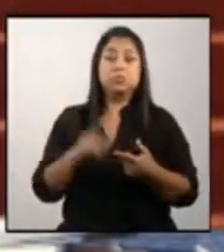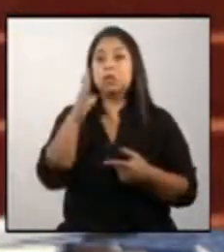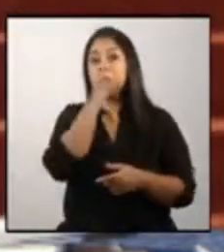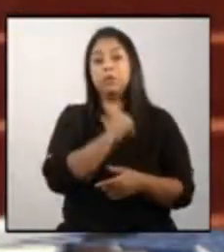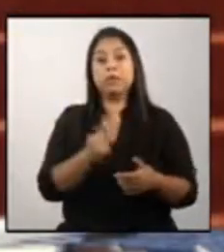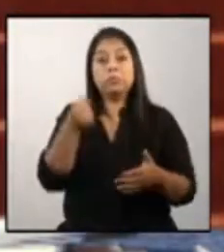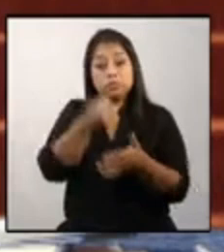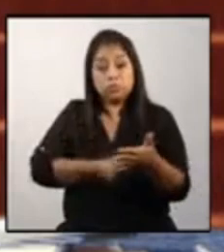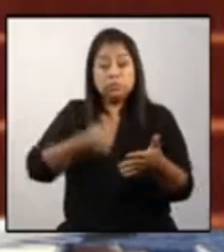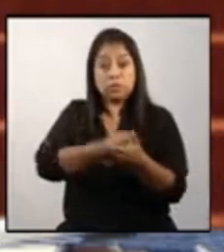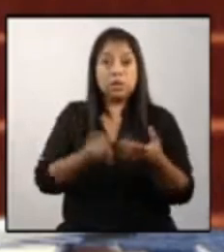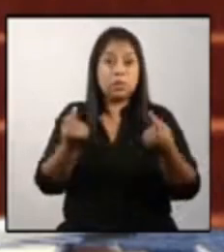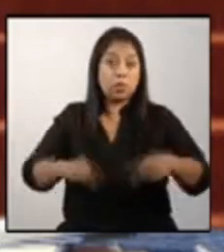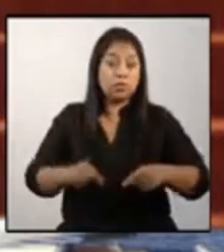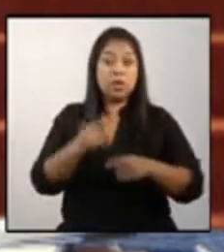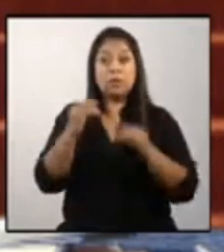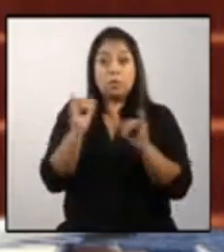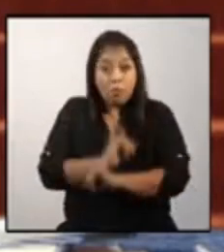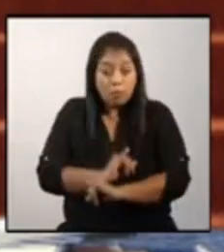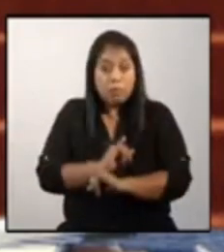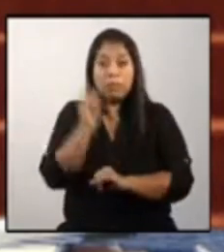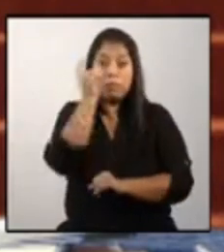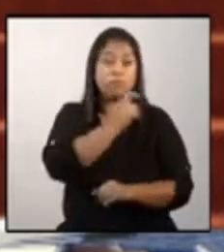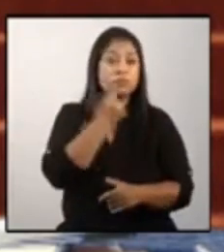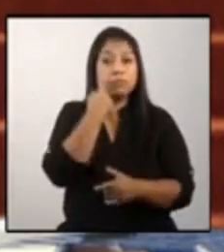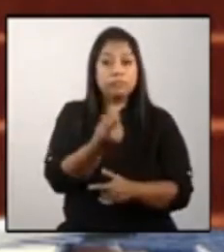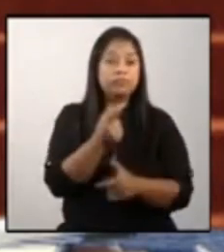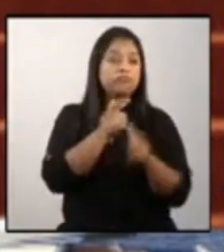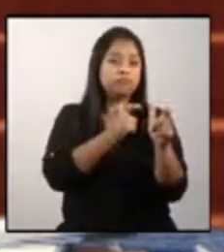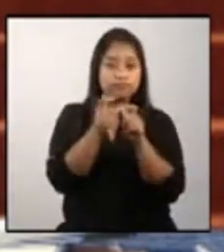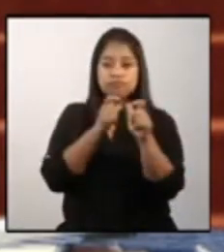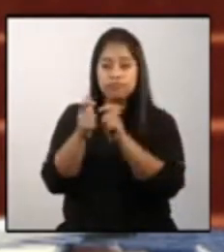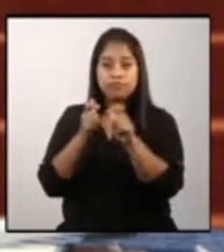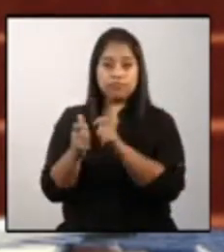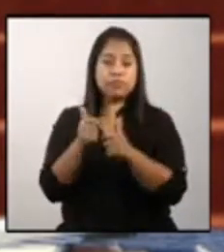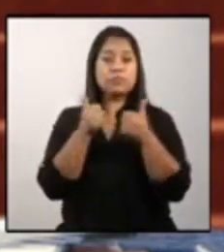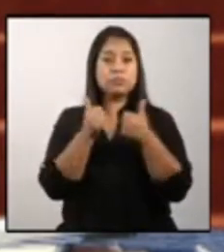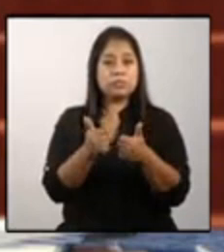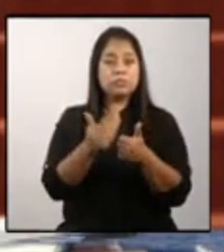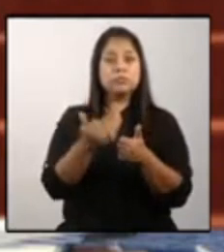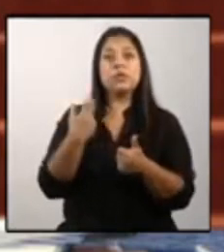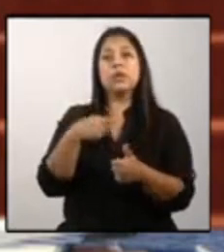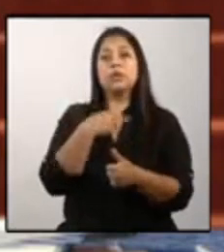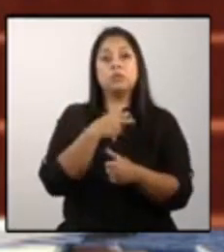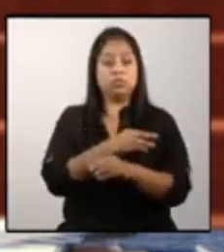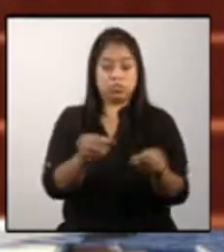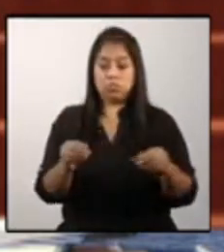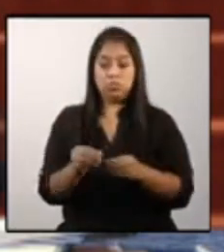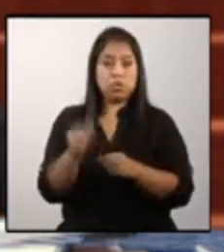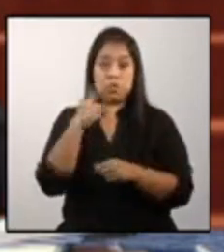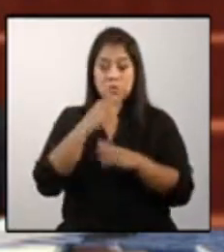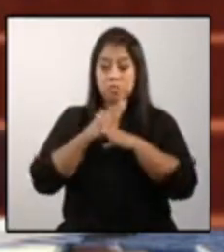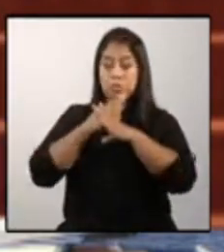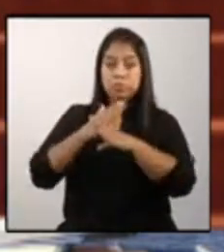luchar contra la desnutrición si no le damos un buen manejo a nuestro suelo y no lo